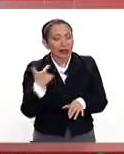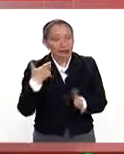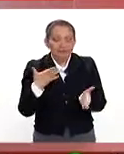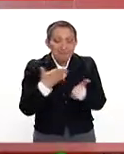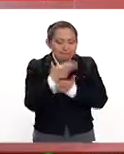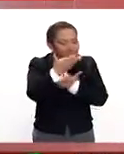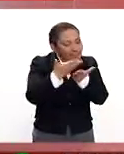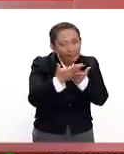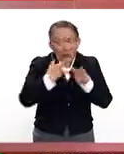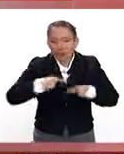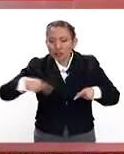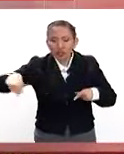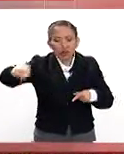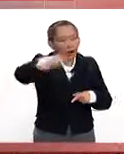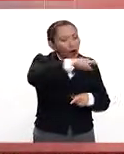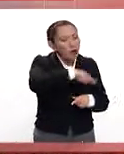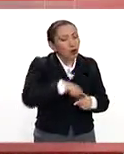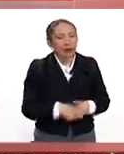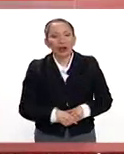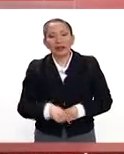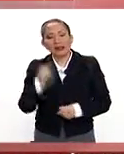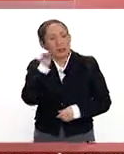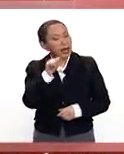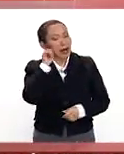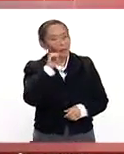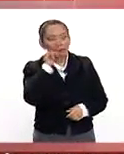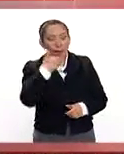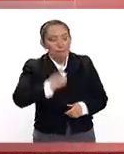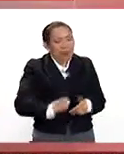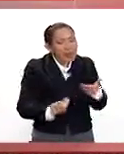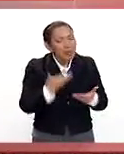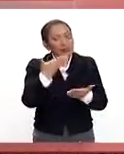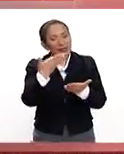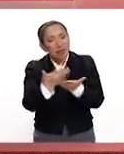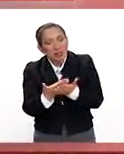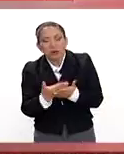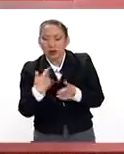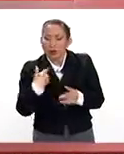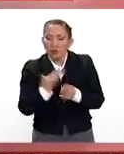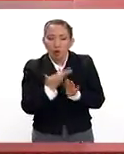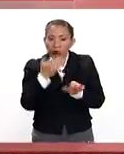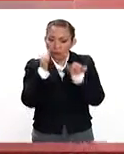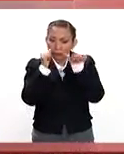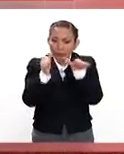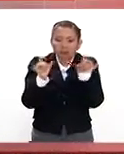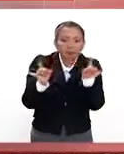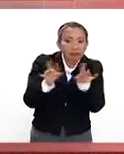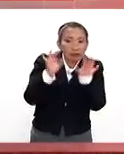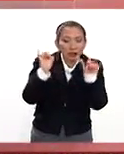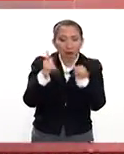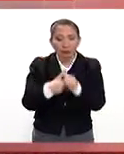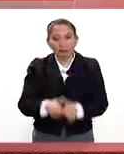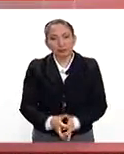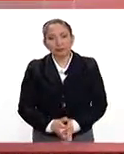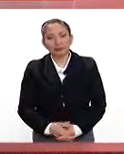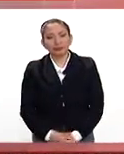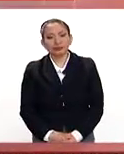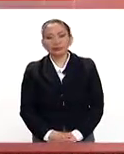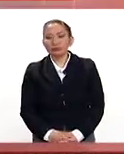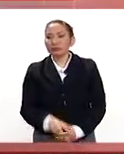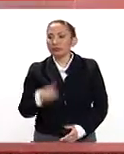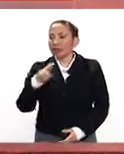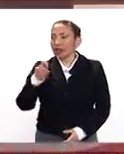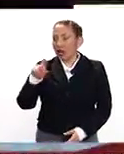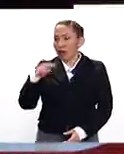sociedad, de los capitalinos que siempre nos solicitan los servicios y estamos muy atentos al servicio de ellos. Don Raúl,